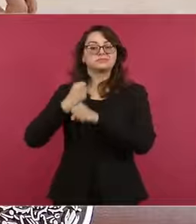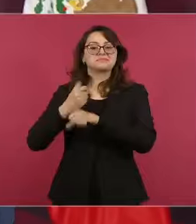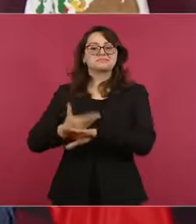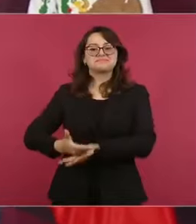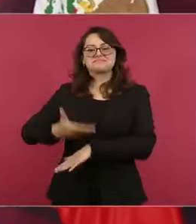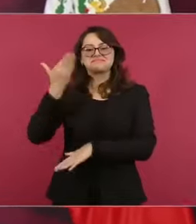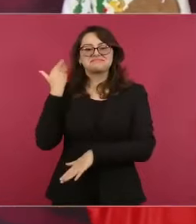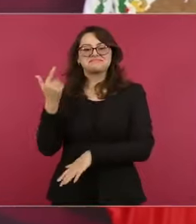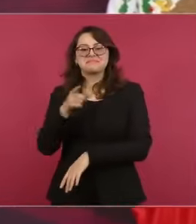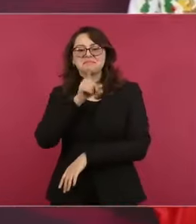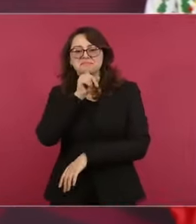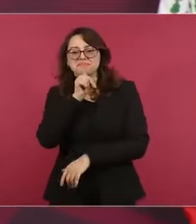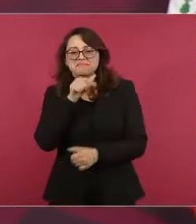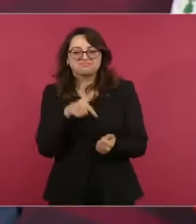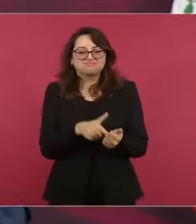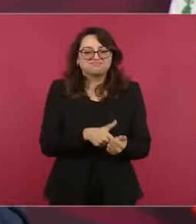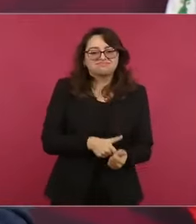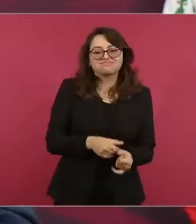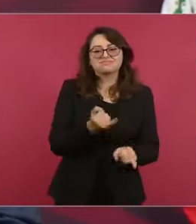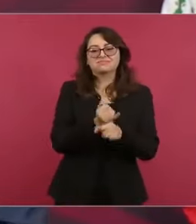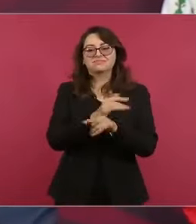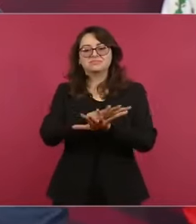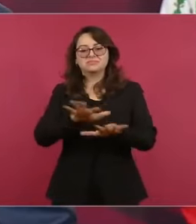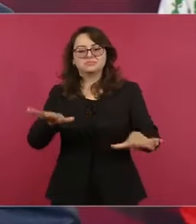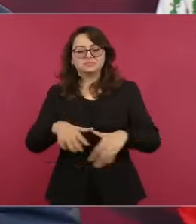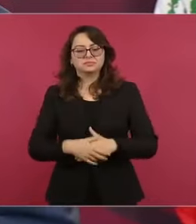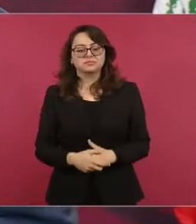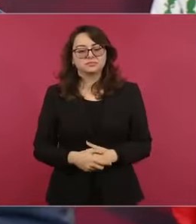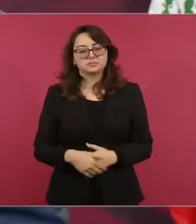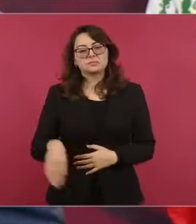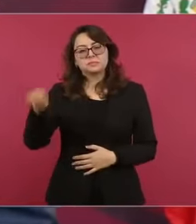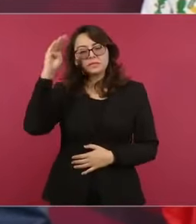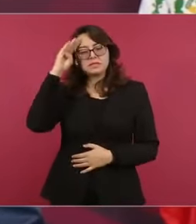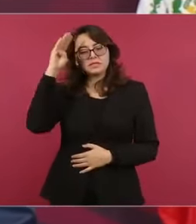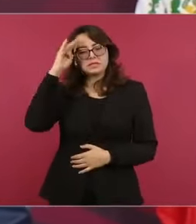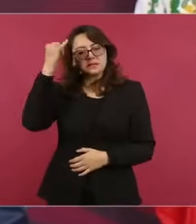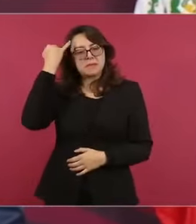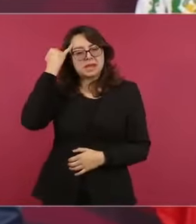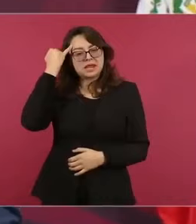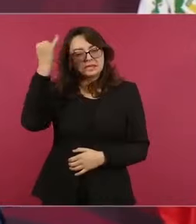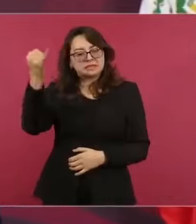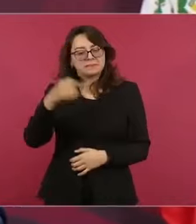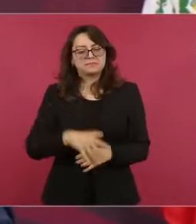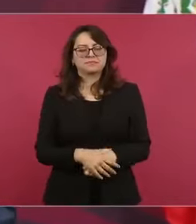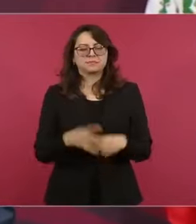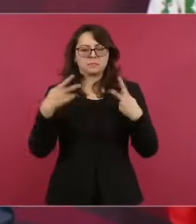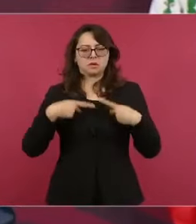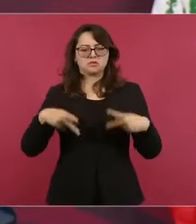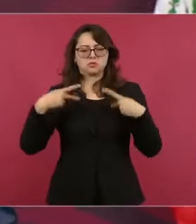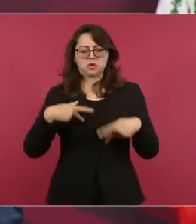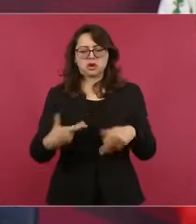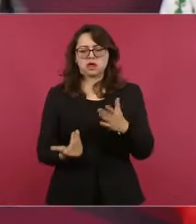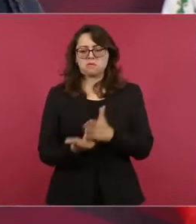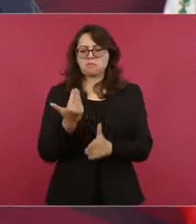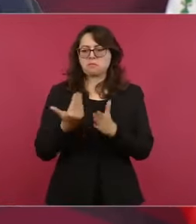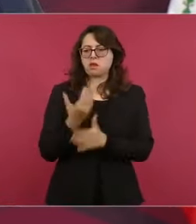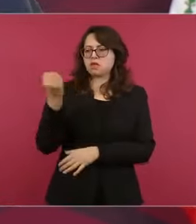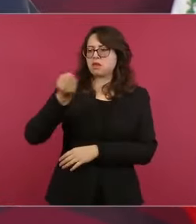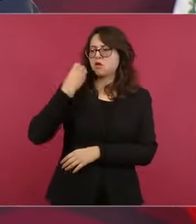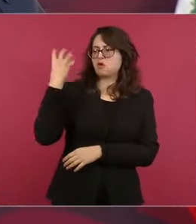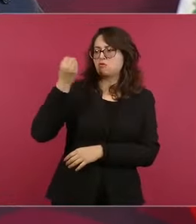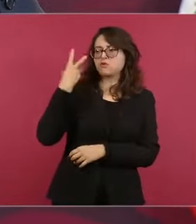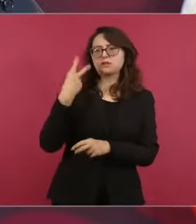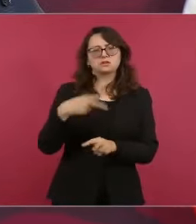¿Ustedes creen que quienes nos están viendo sabían que había esta